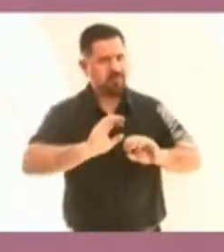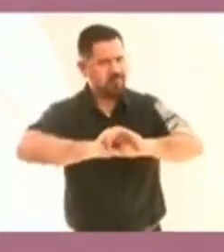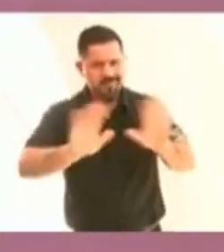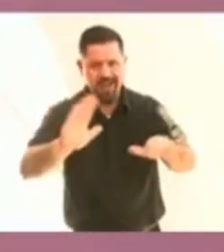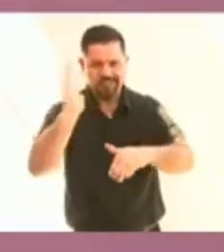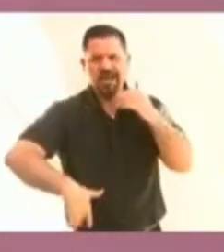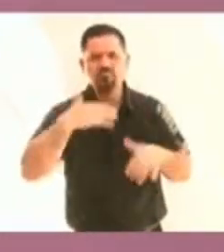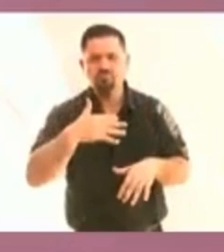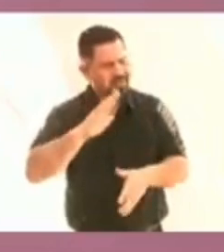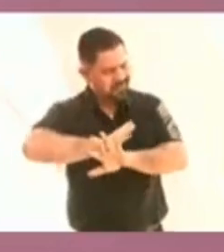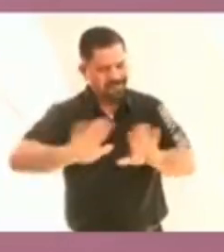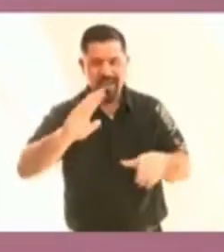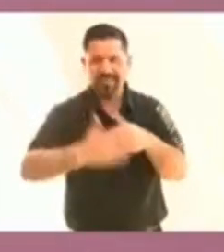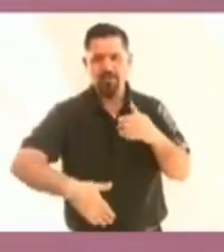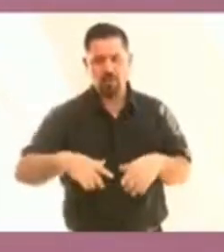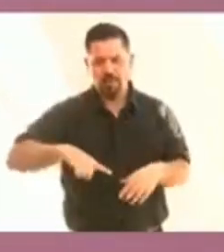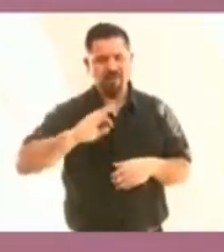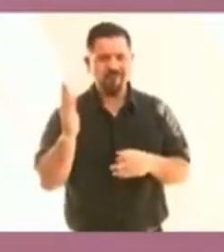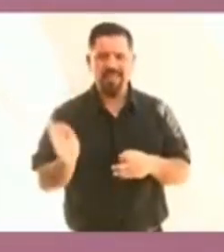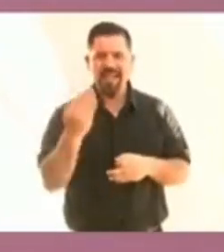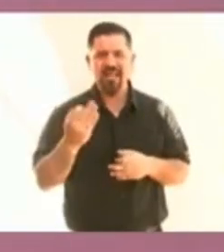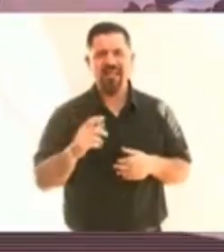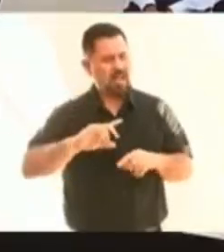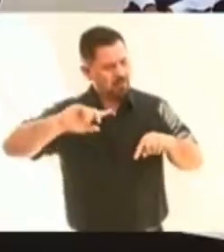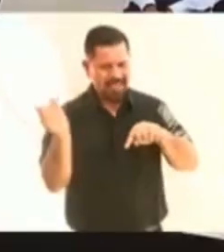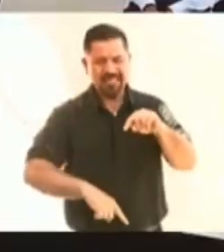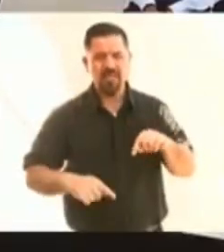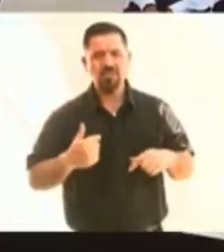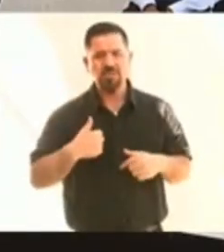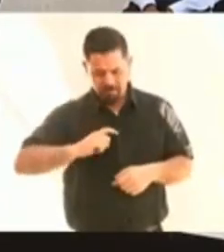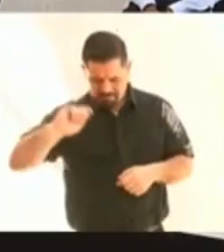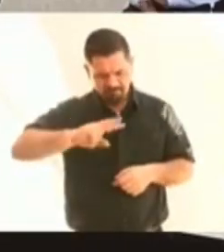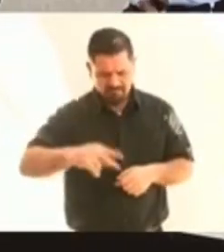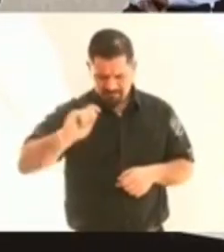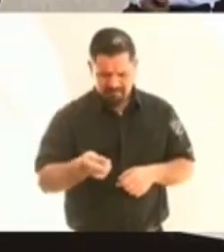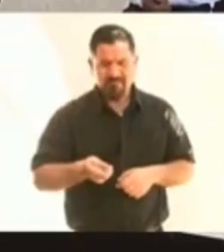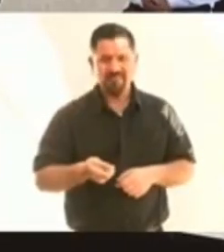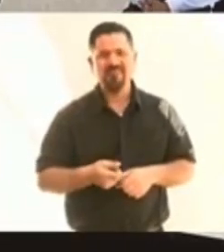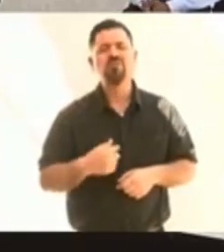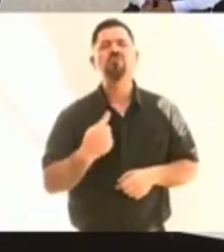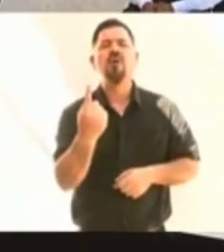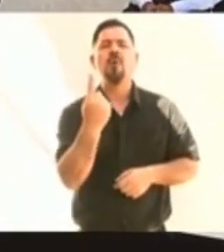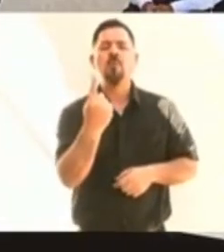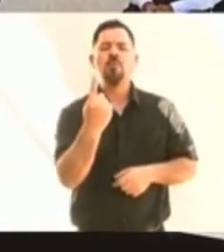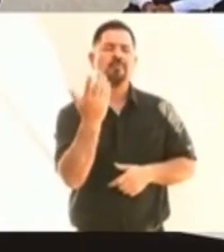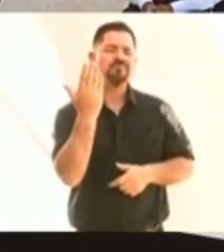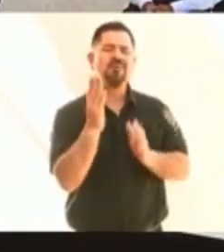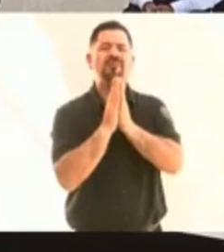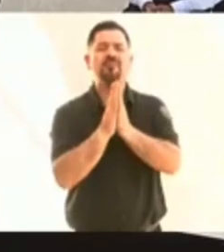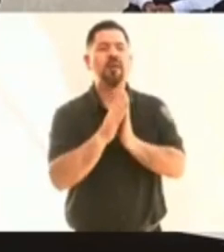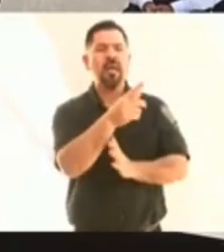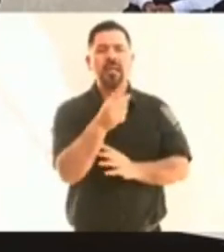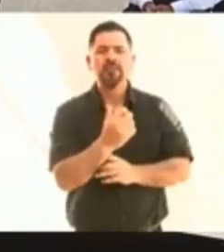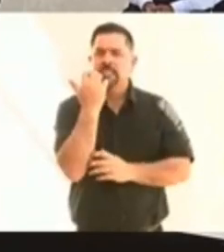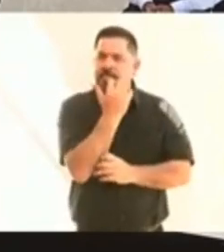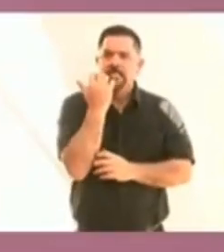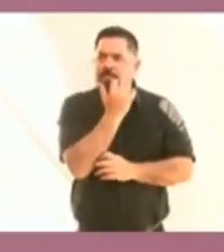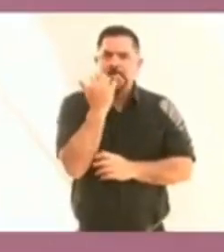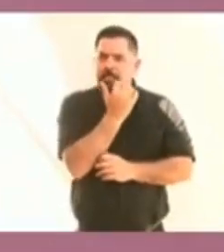se acabó la corrupción, se le va a desterrar por completo la corrupción, me canso, canso. Lo único que les pido es que no coman ansias,